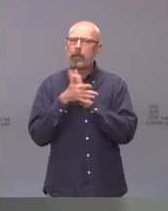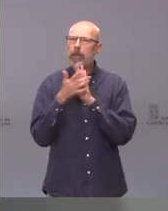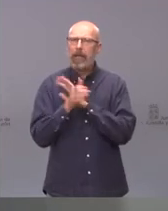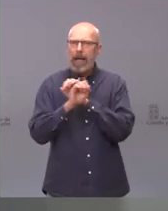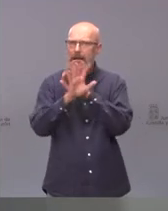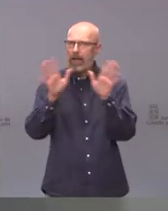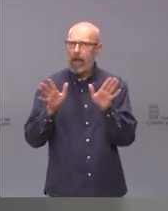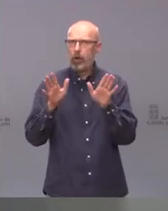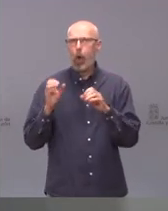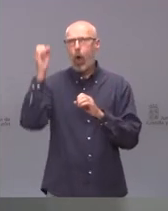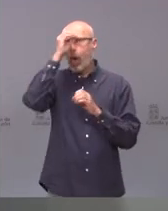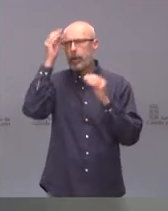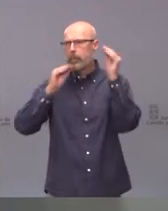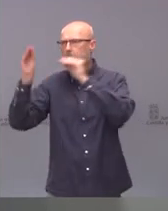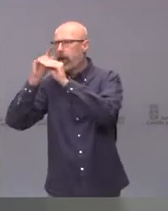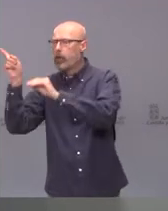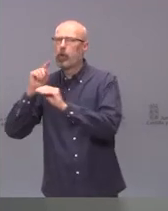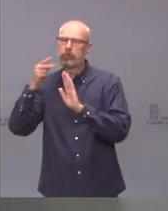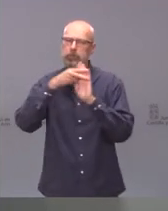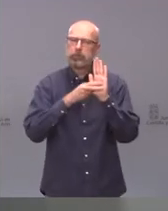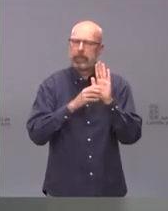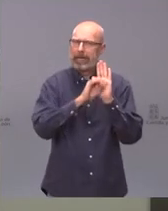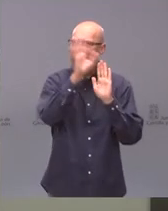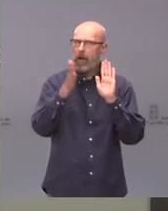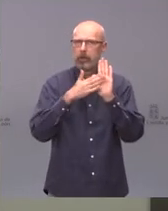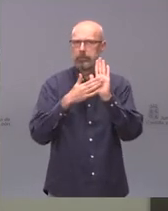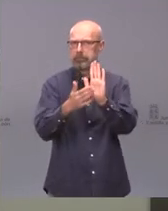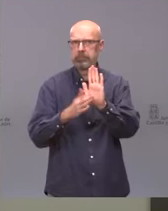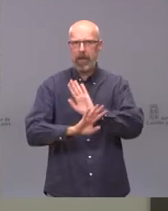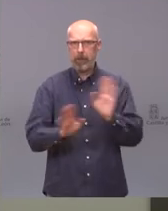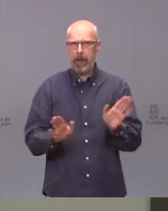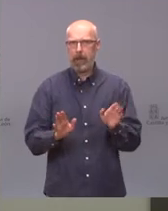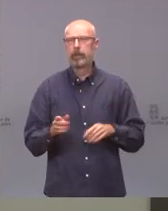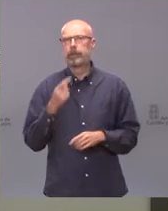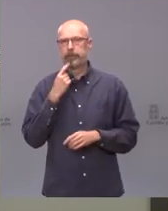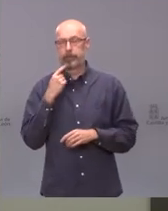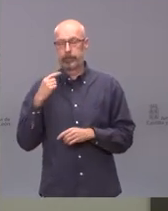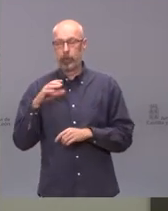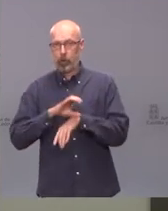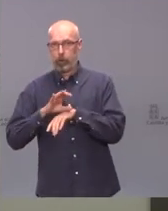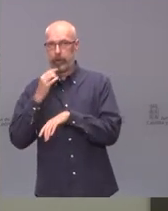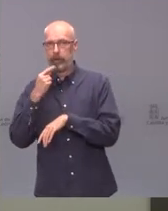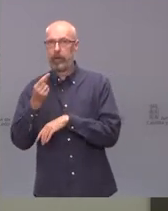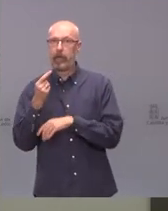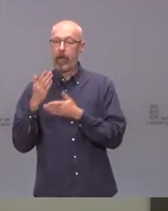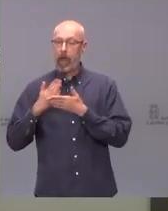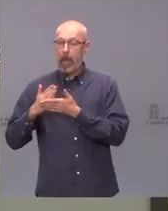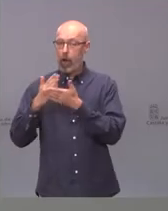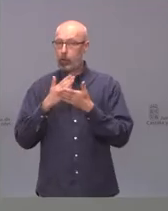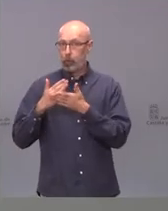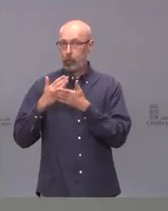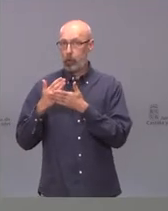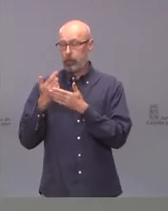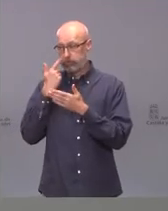opiniones y más instrucciones. Esa es mi opinión. Johnson, en los estudios que ha presentado se puede poner a cualquier edad, pero